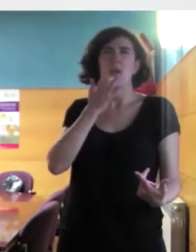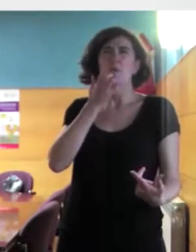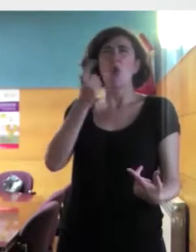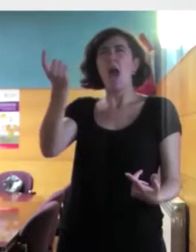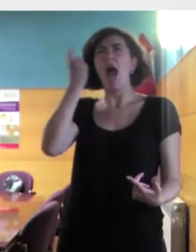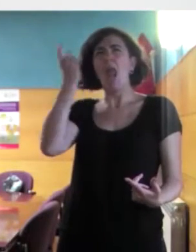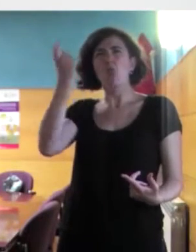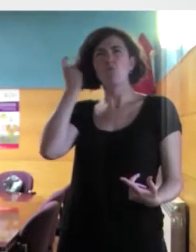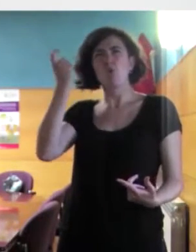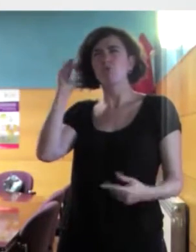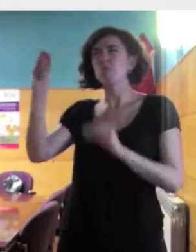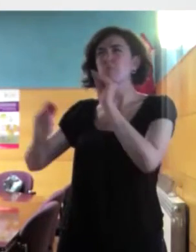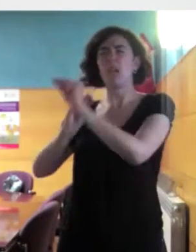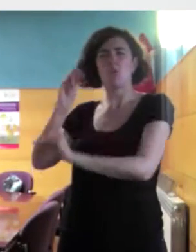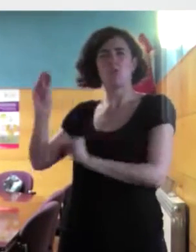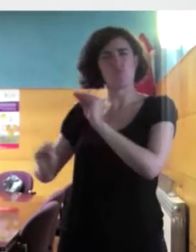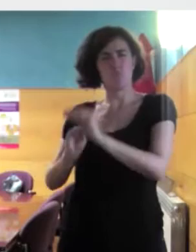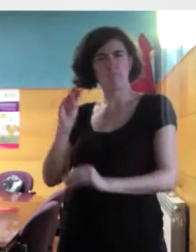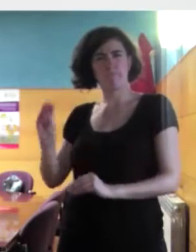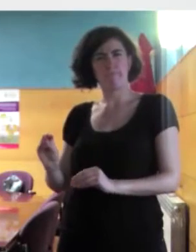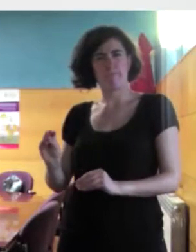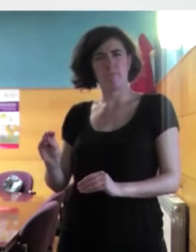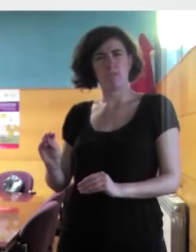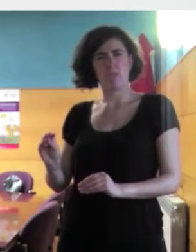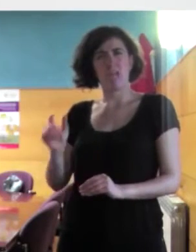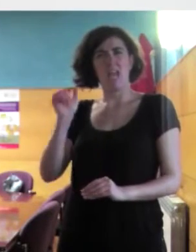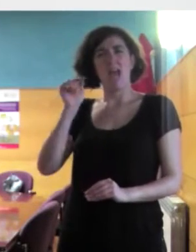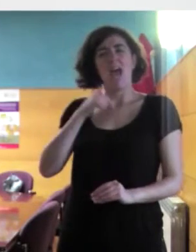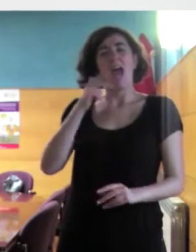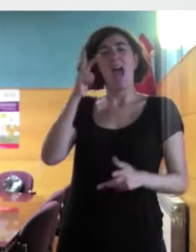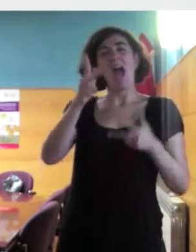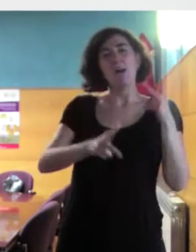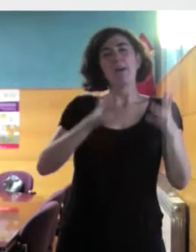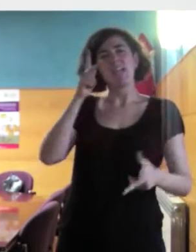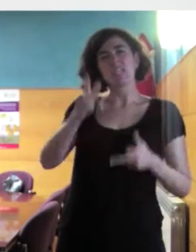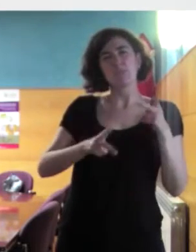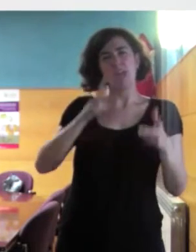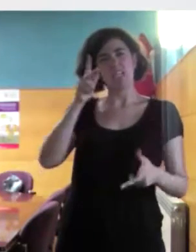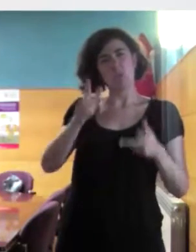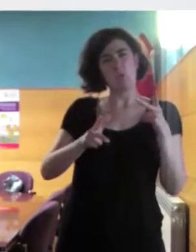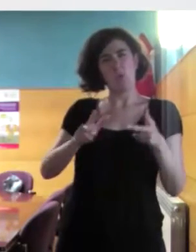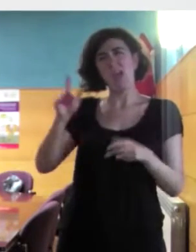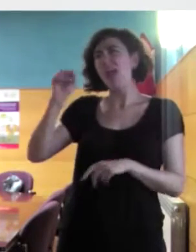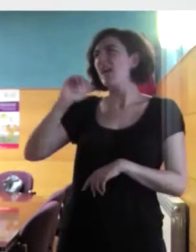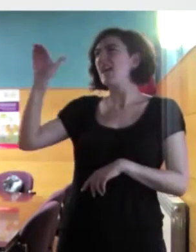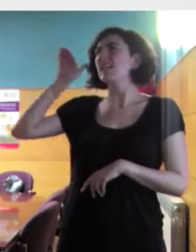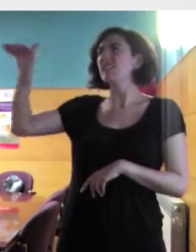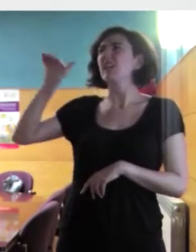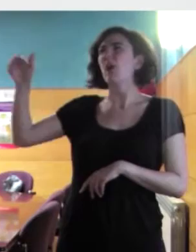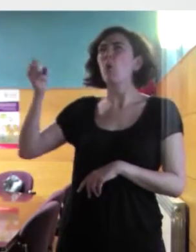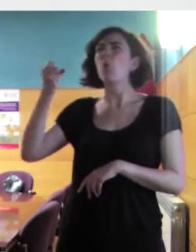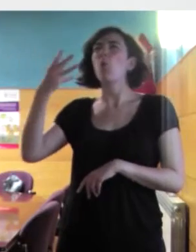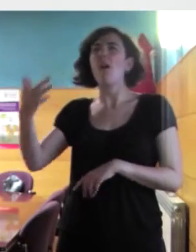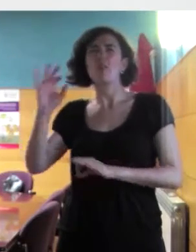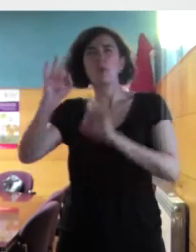alumnado qué cantidad de personas de otros países hay en la comunidad autónoma, pues a veces me dicen que el 20